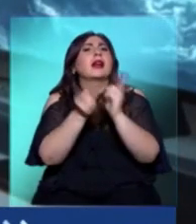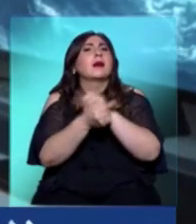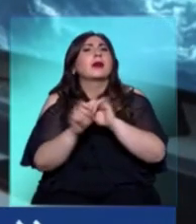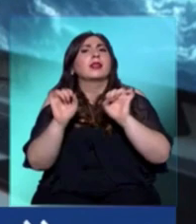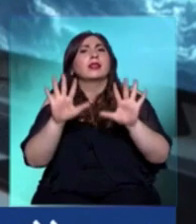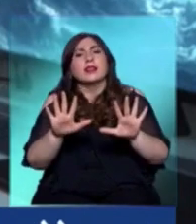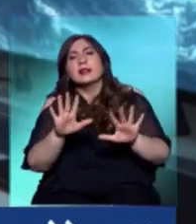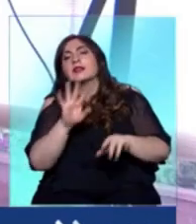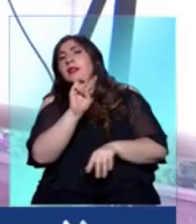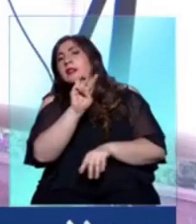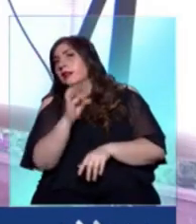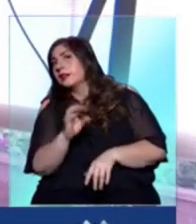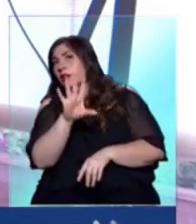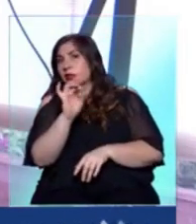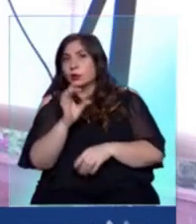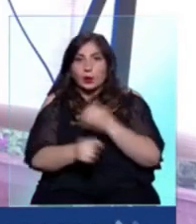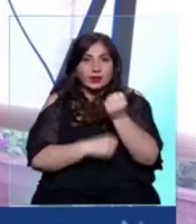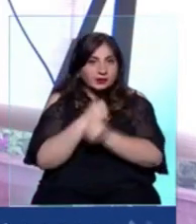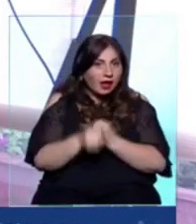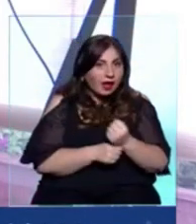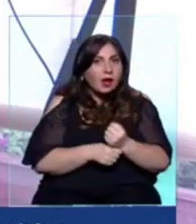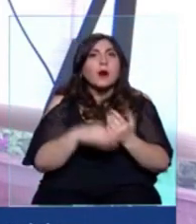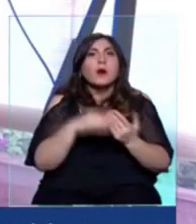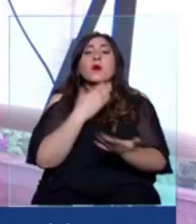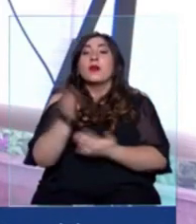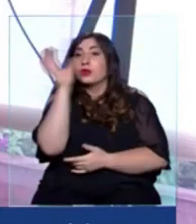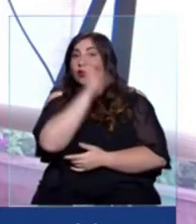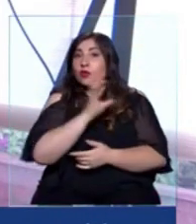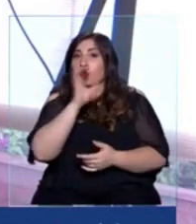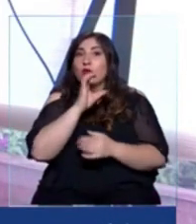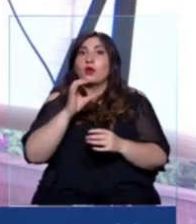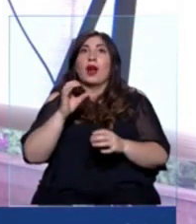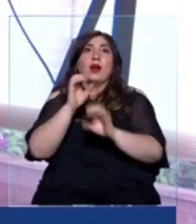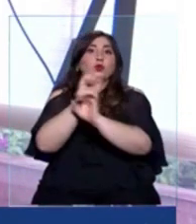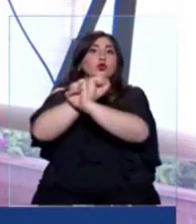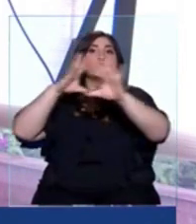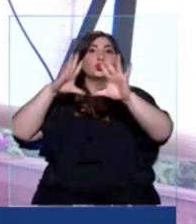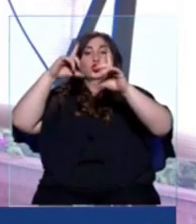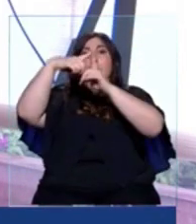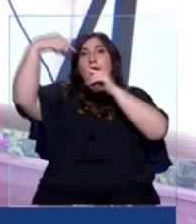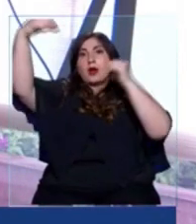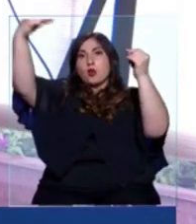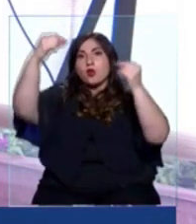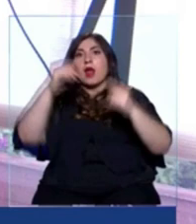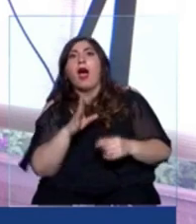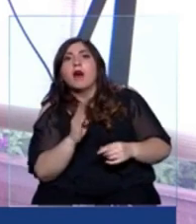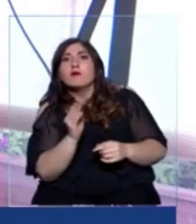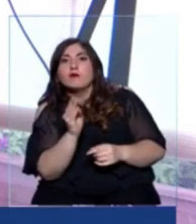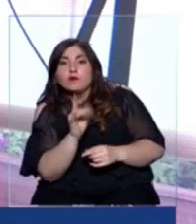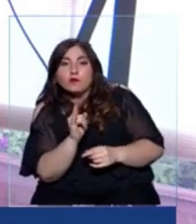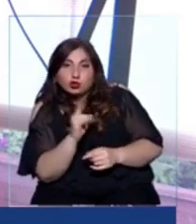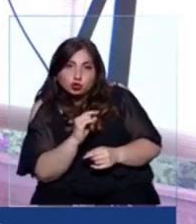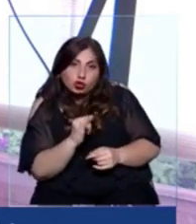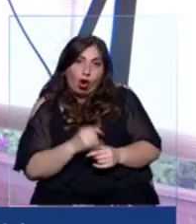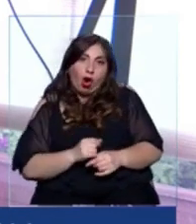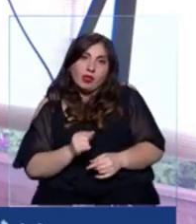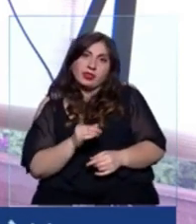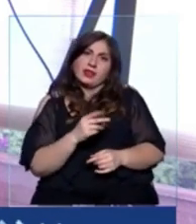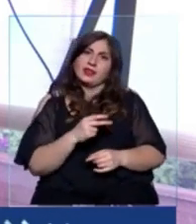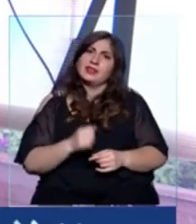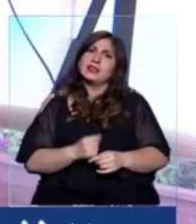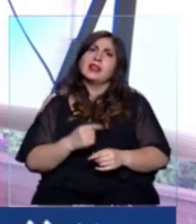30 y 50 años? Cuando buscan, no sé, sobre la superluna, sobre el bosón de Higgs, sobre el